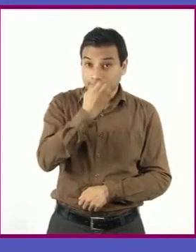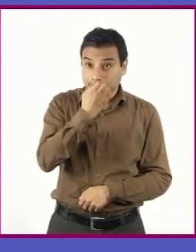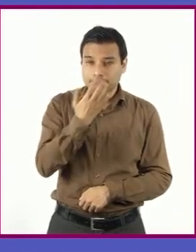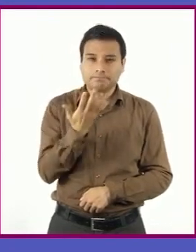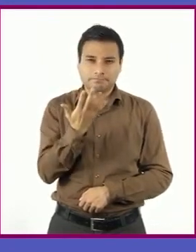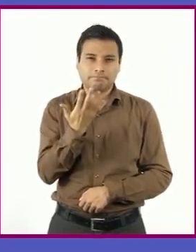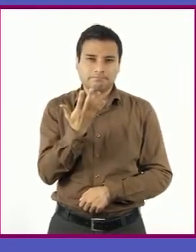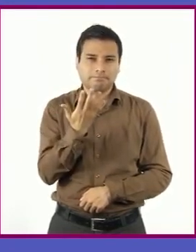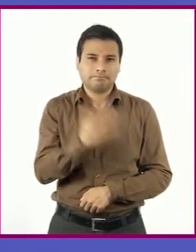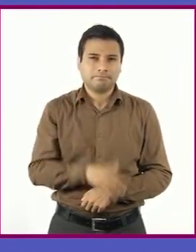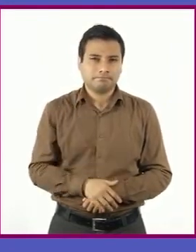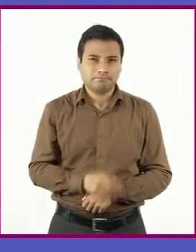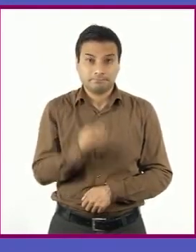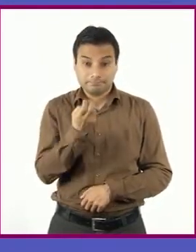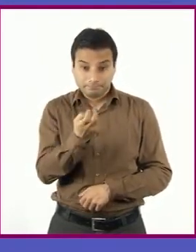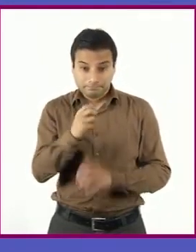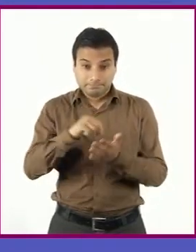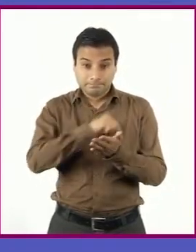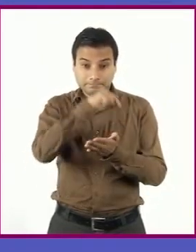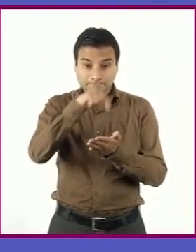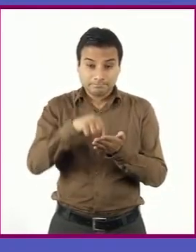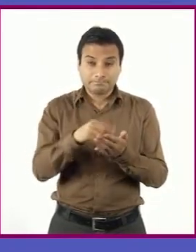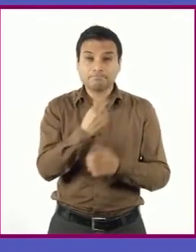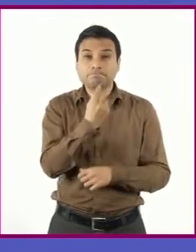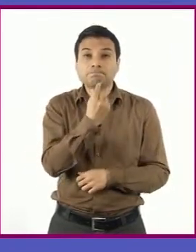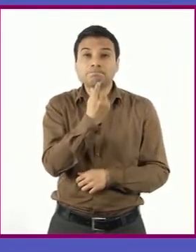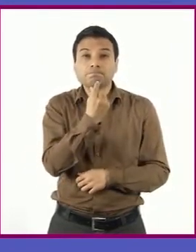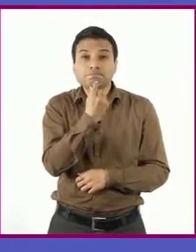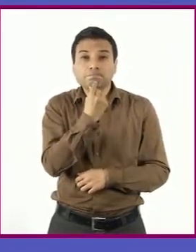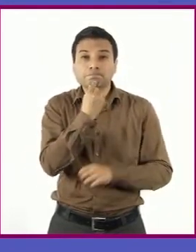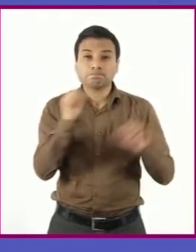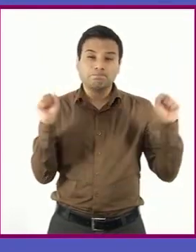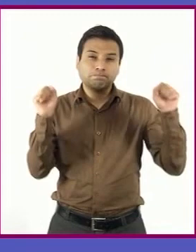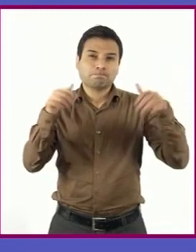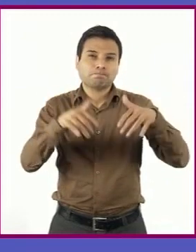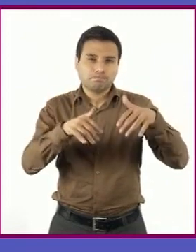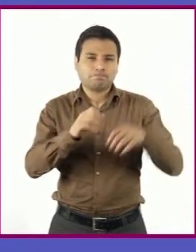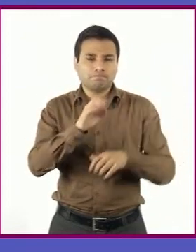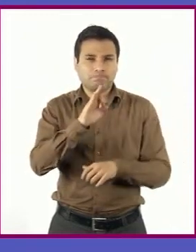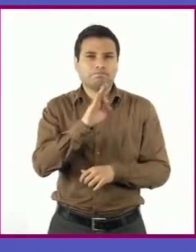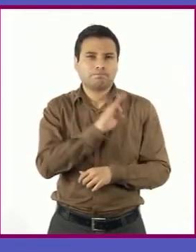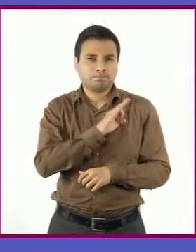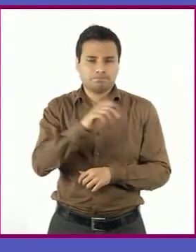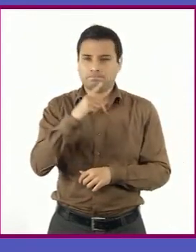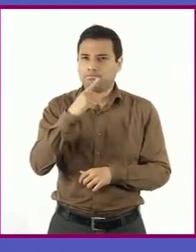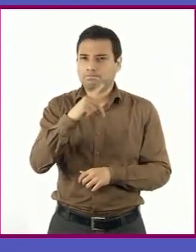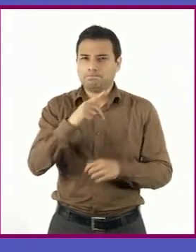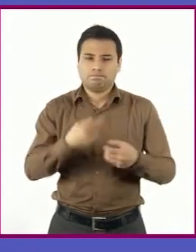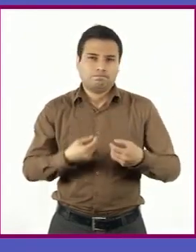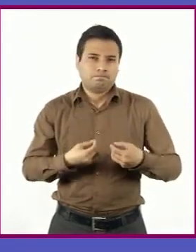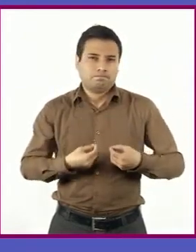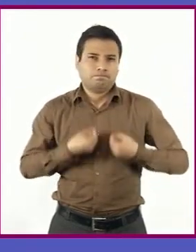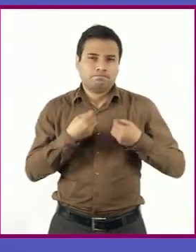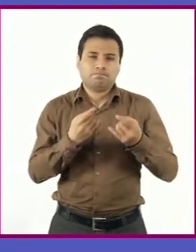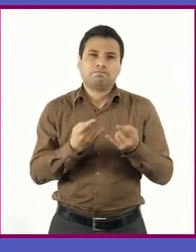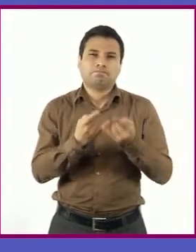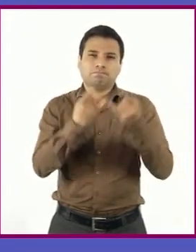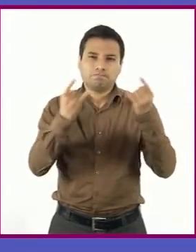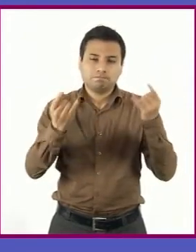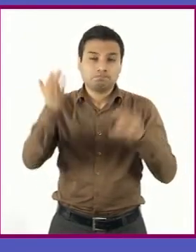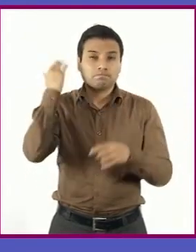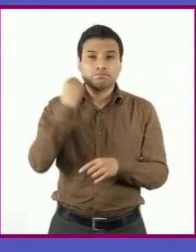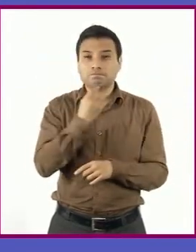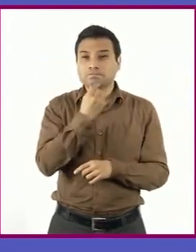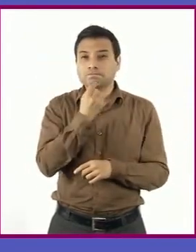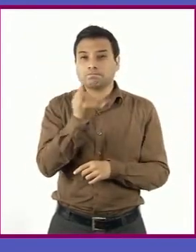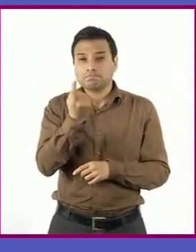espacio donde los niños, donde el alumnado va a realizar su autobiografía. De tal manera que describiendo los hechos de su infancia, los